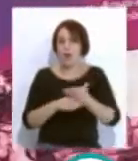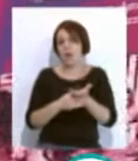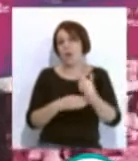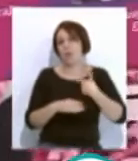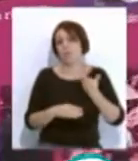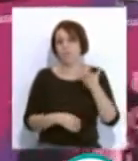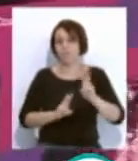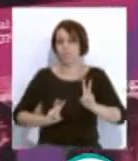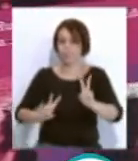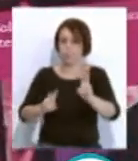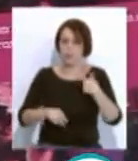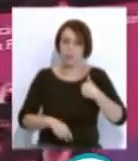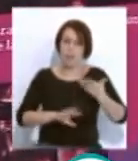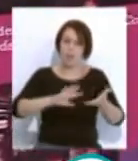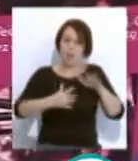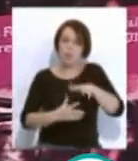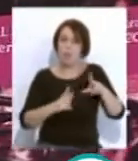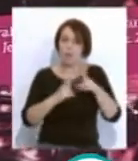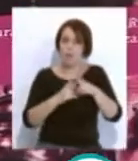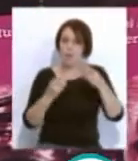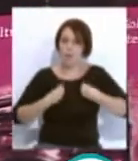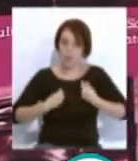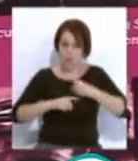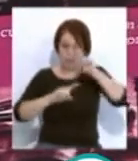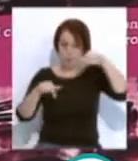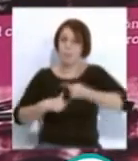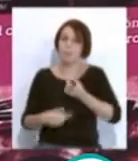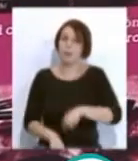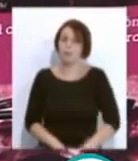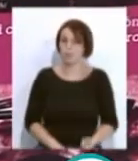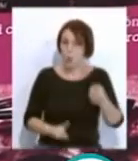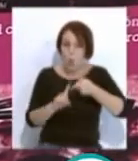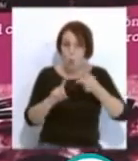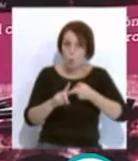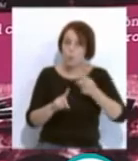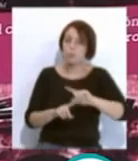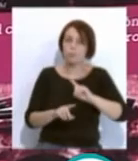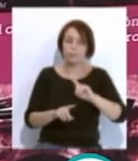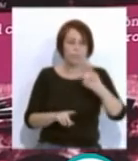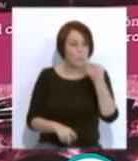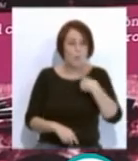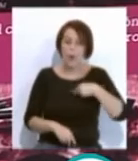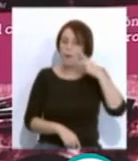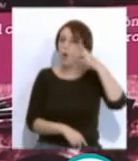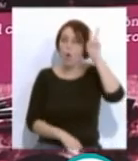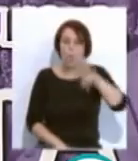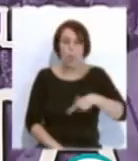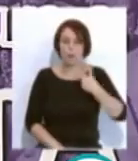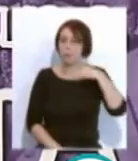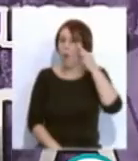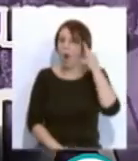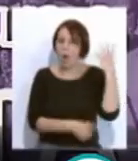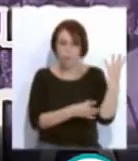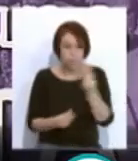sí mismas y a la sociedad en la que vivían. Que sirva, en primer lugar, para reconocer a muchísimas mujeres